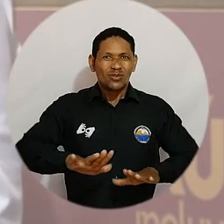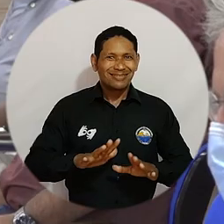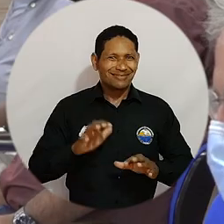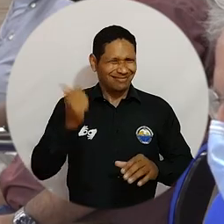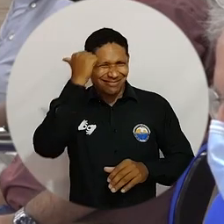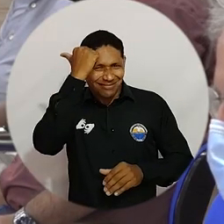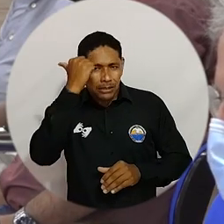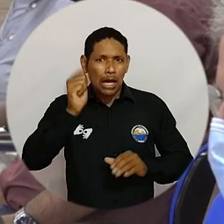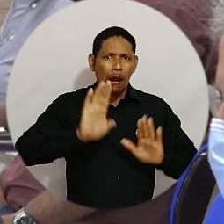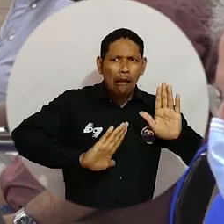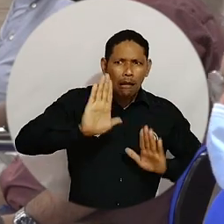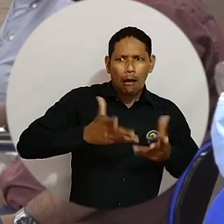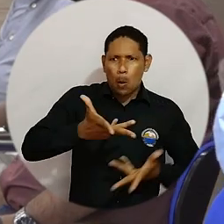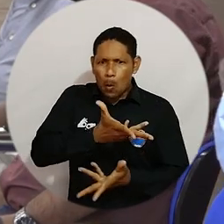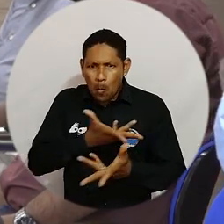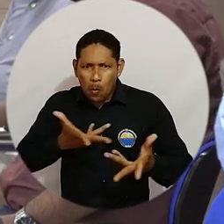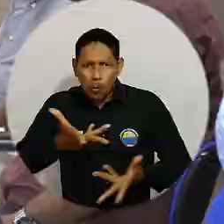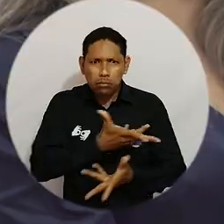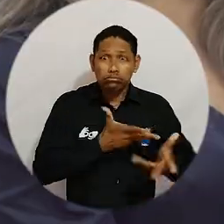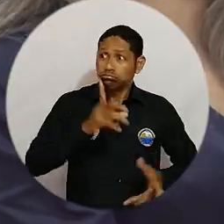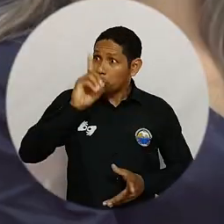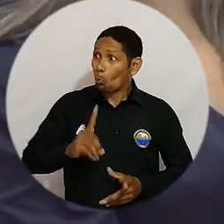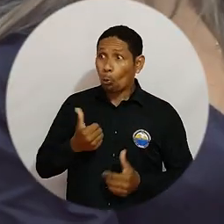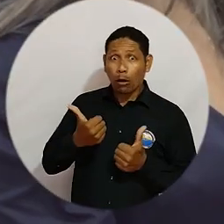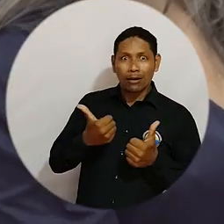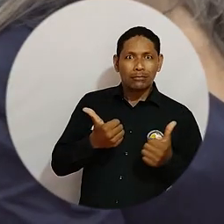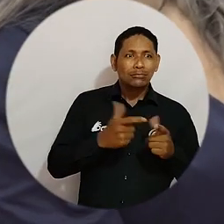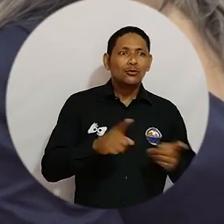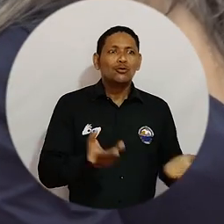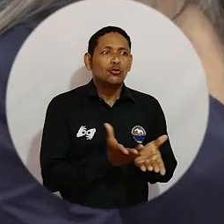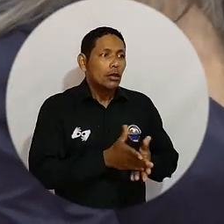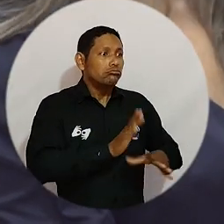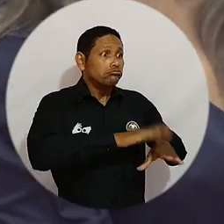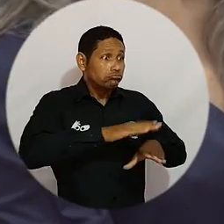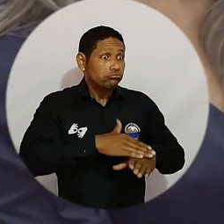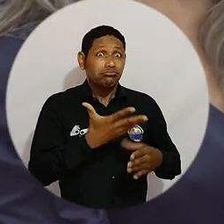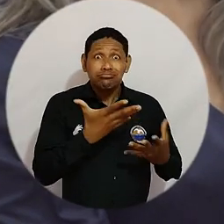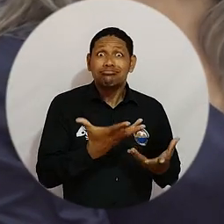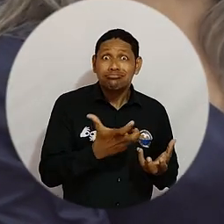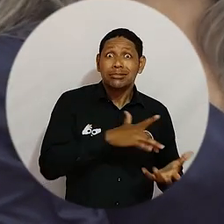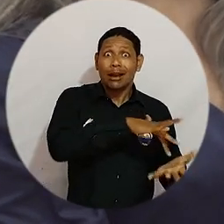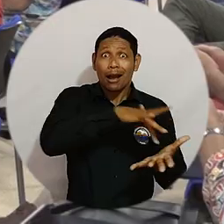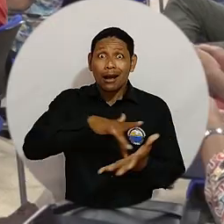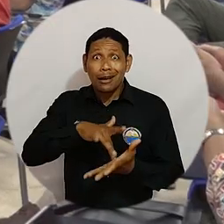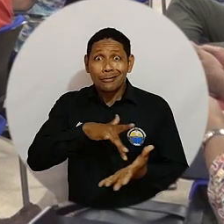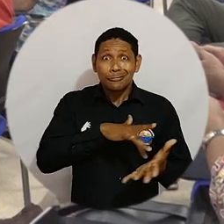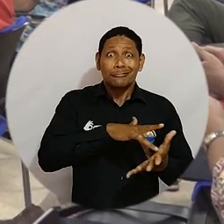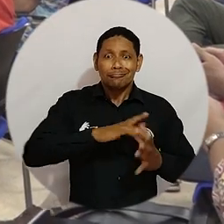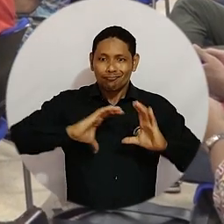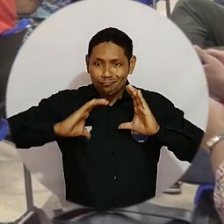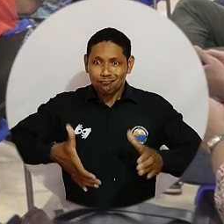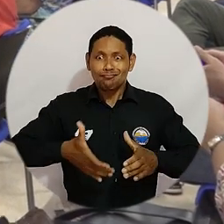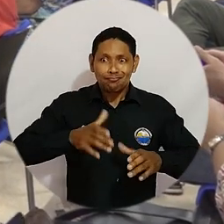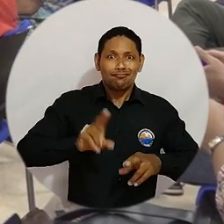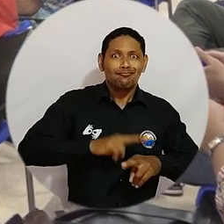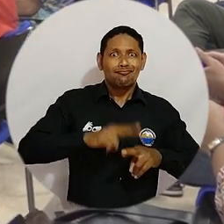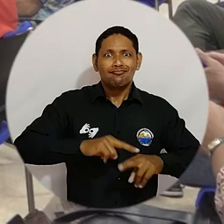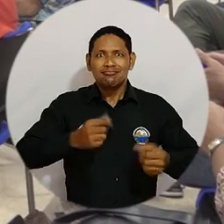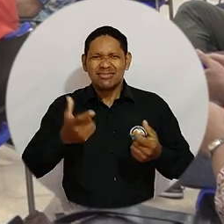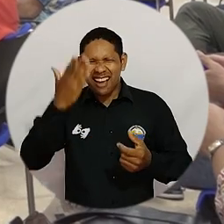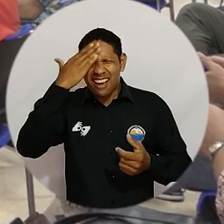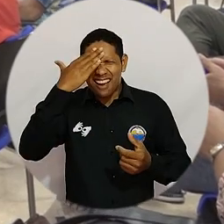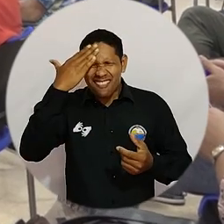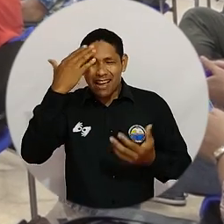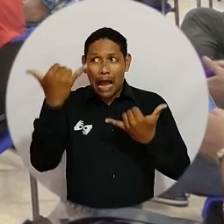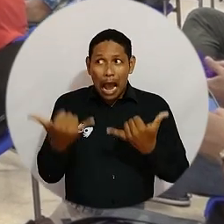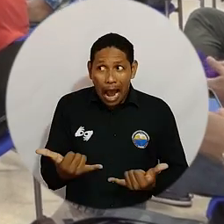dejó claro el visto bueno de la decisión y permitió conocer que los estudiantes desean asistir nuevamente al campus a desarrollar sus clases adaptados a